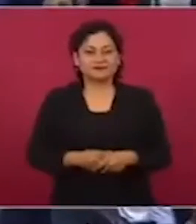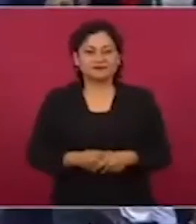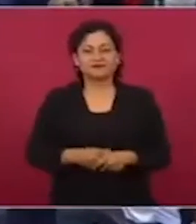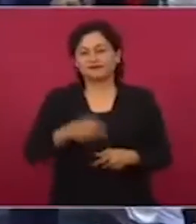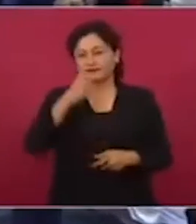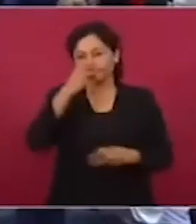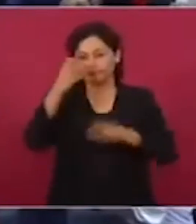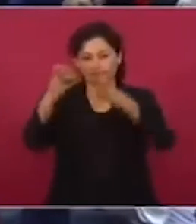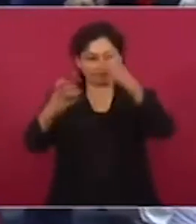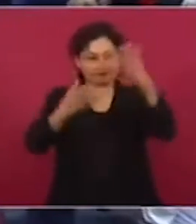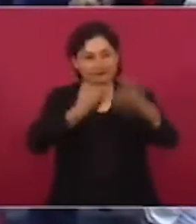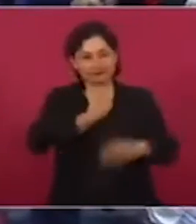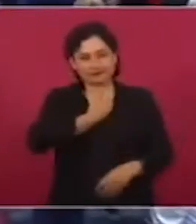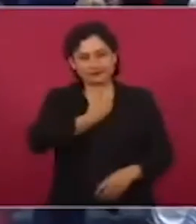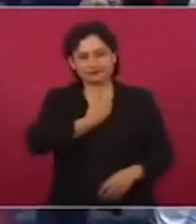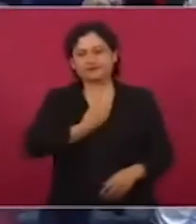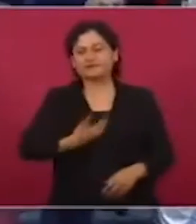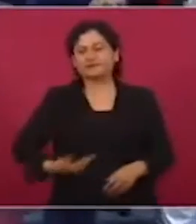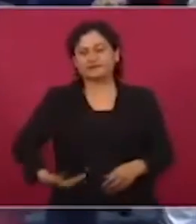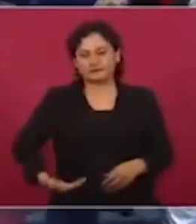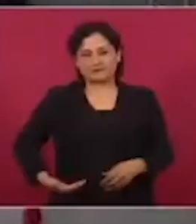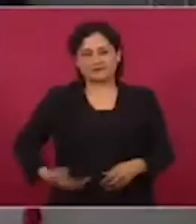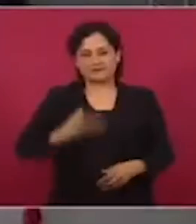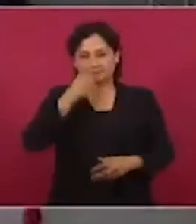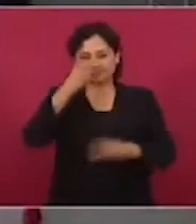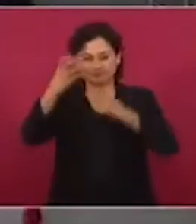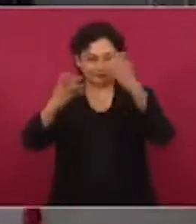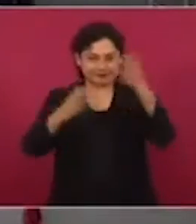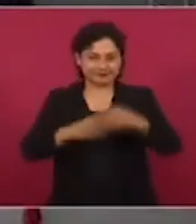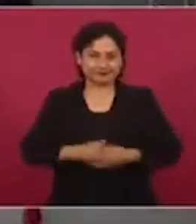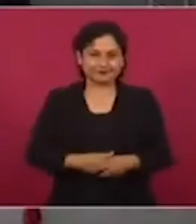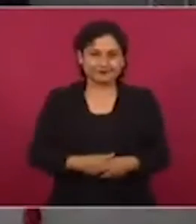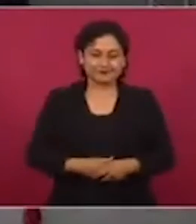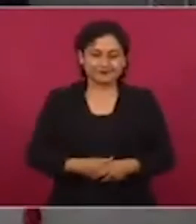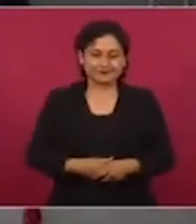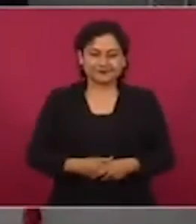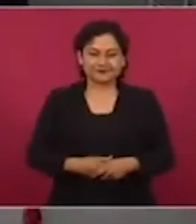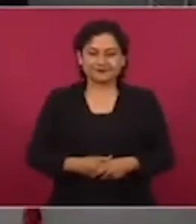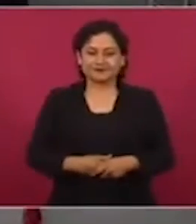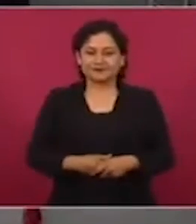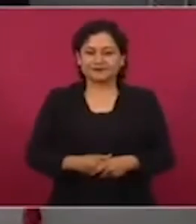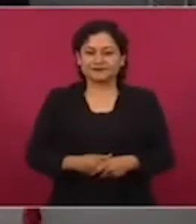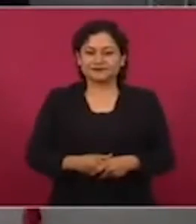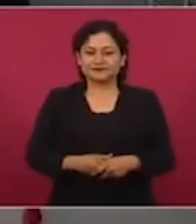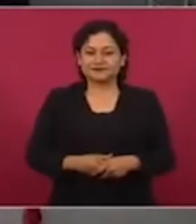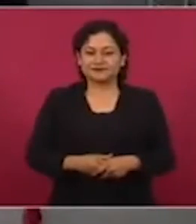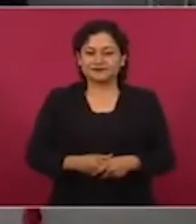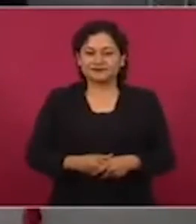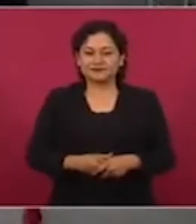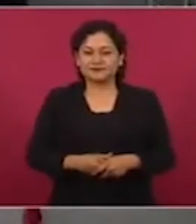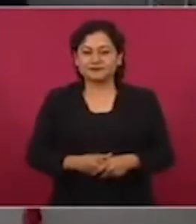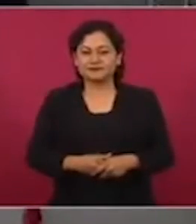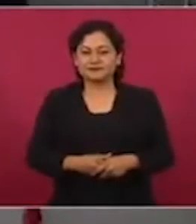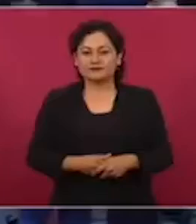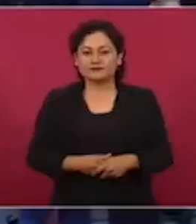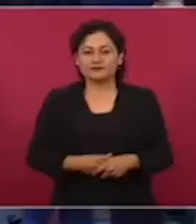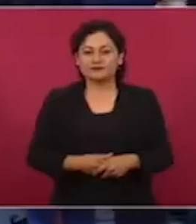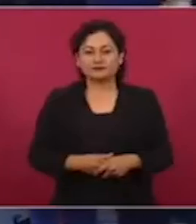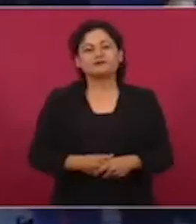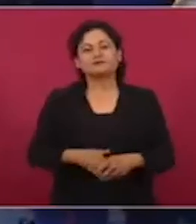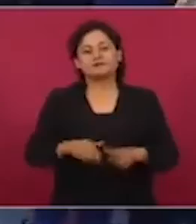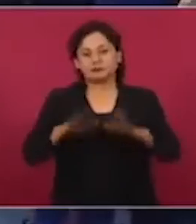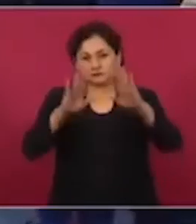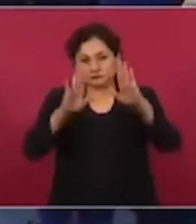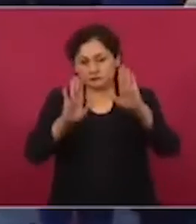de llevar a cabo.